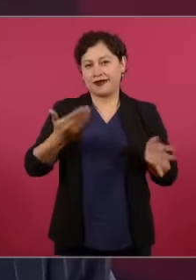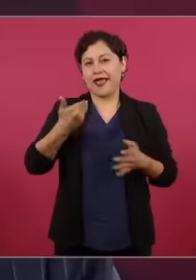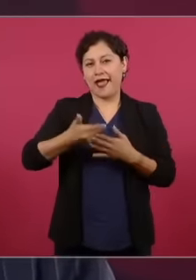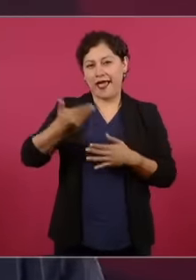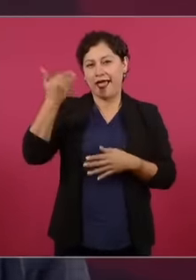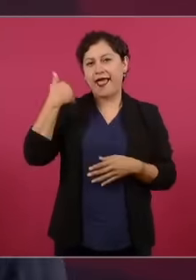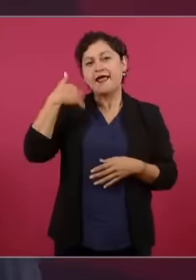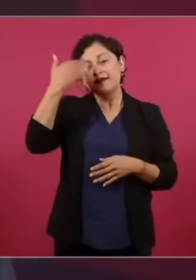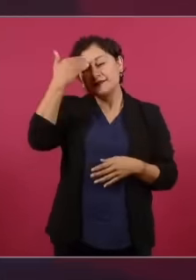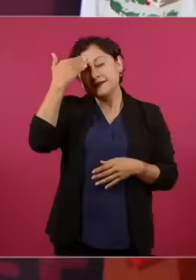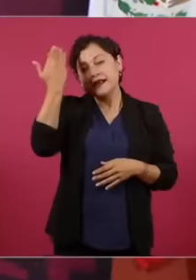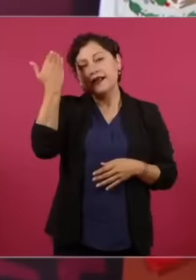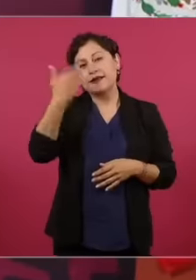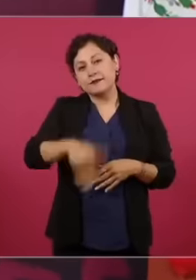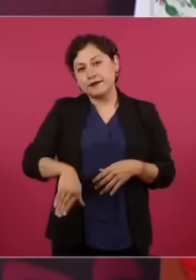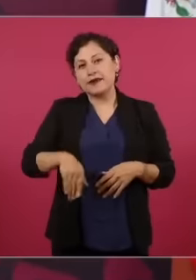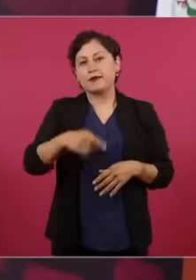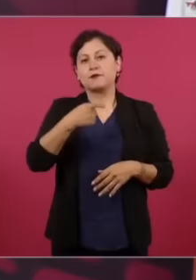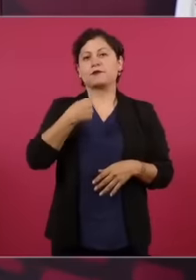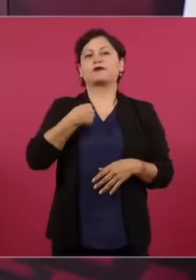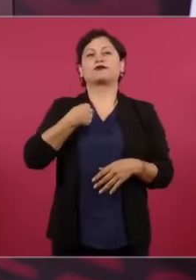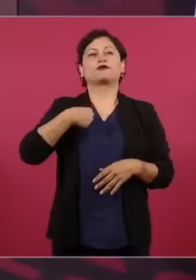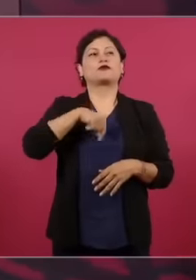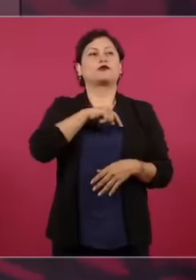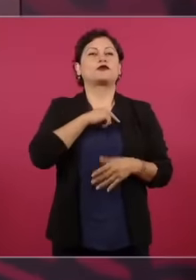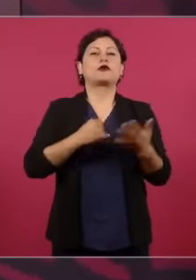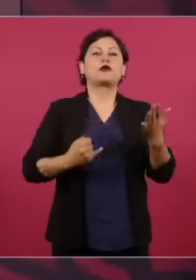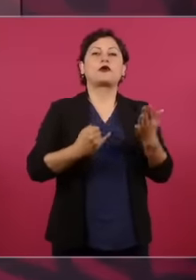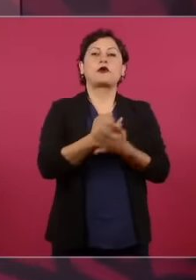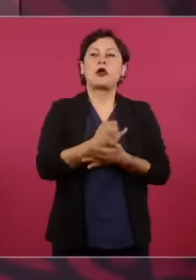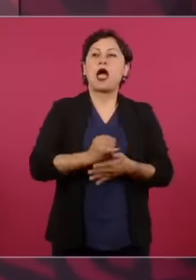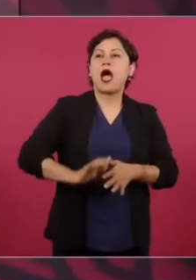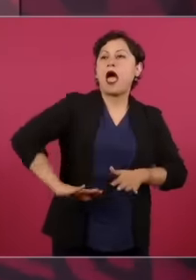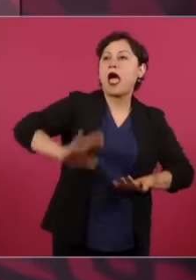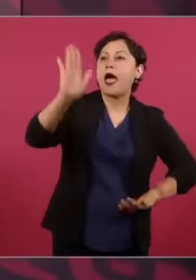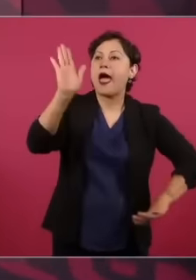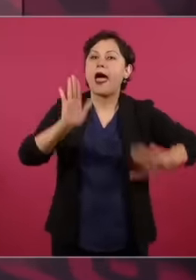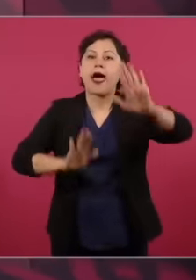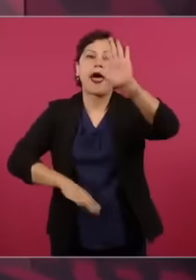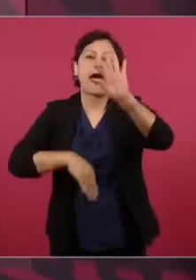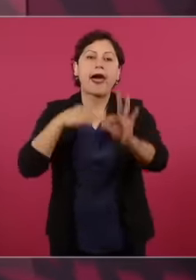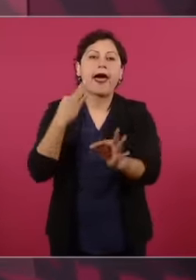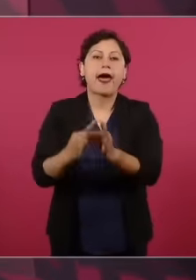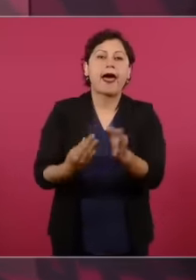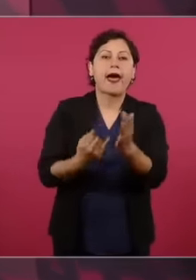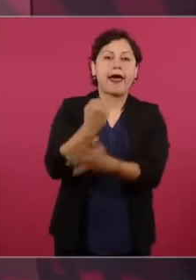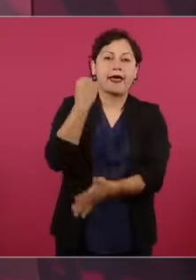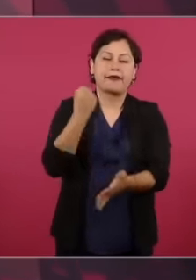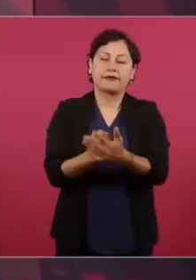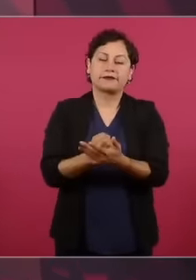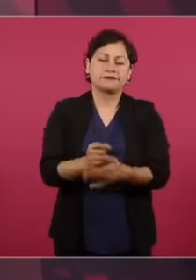Este A mano alzada Pero Pues eso da una idea